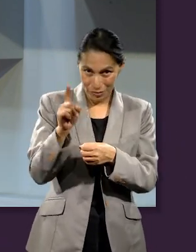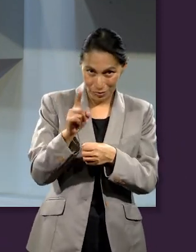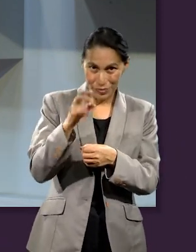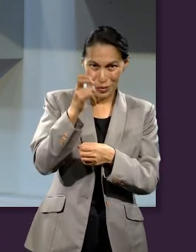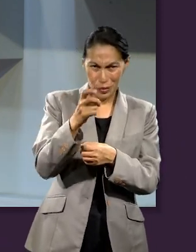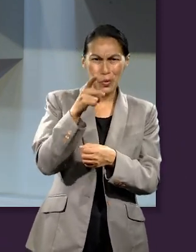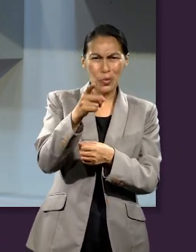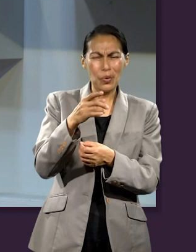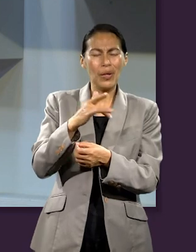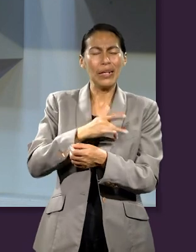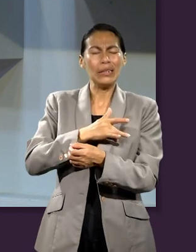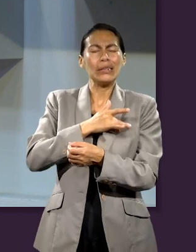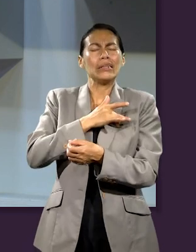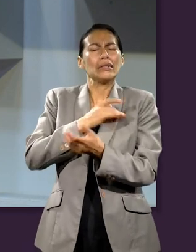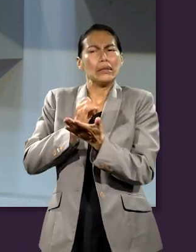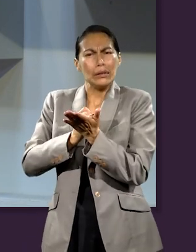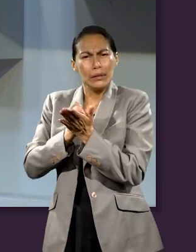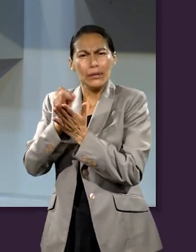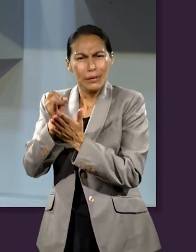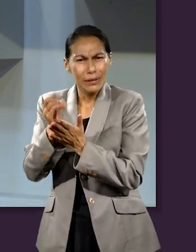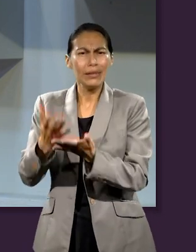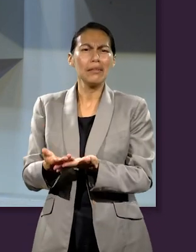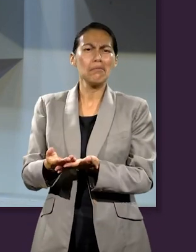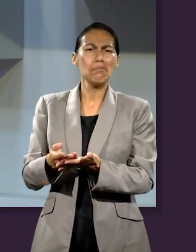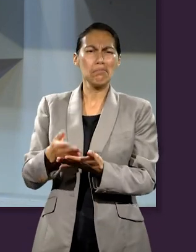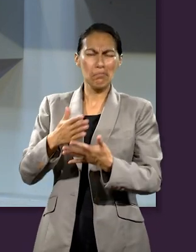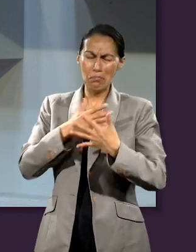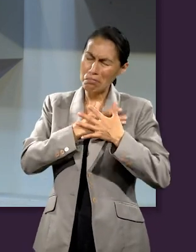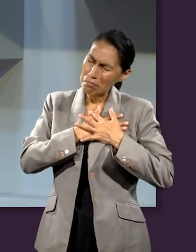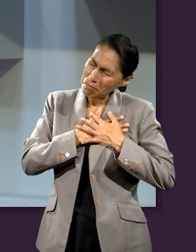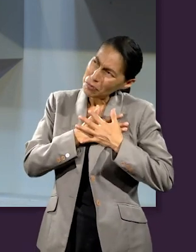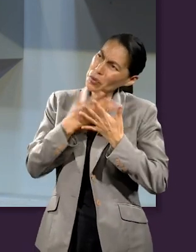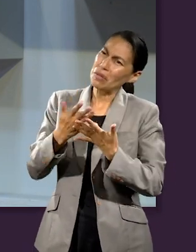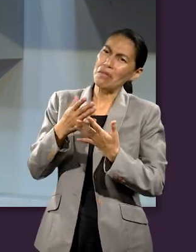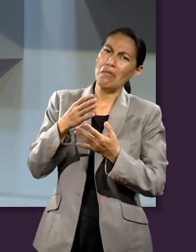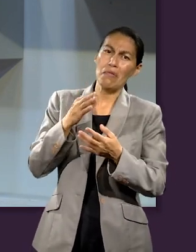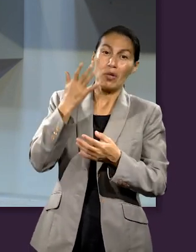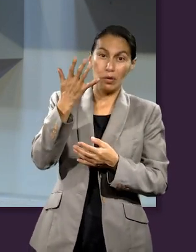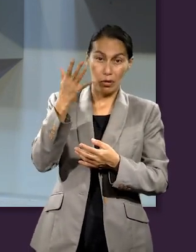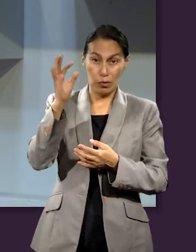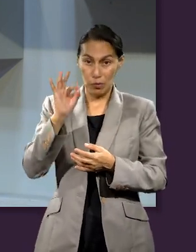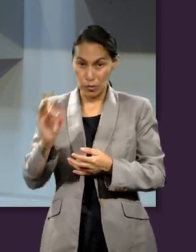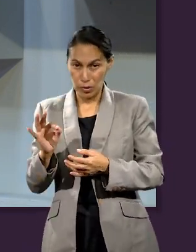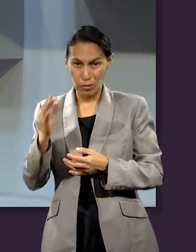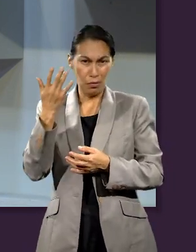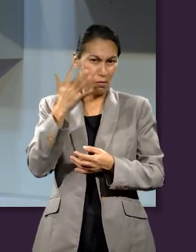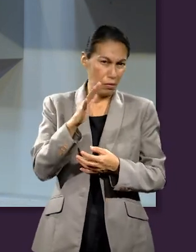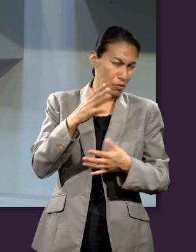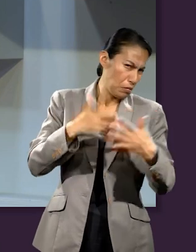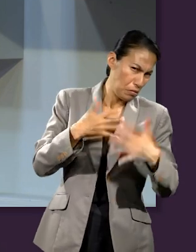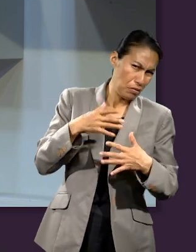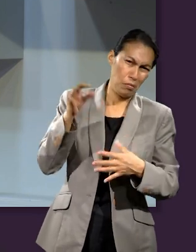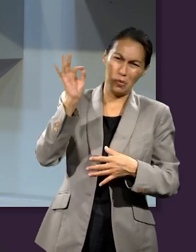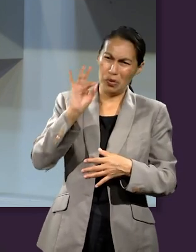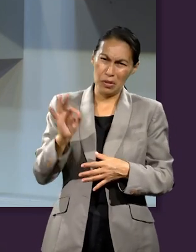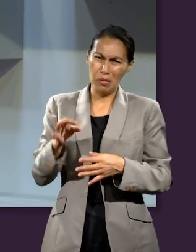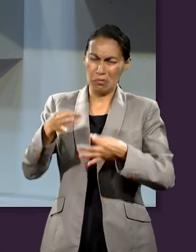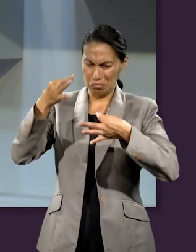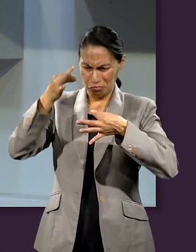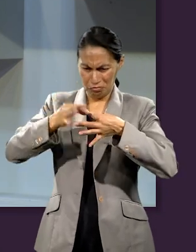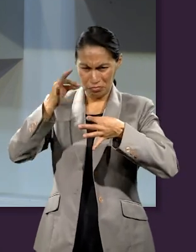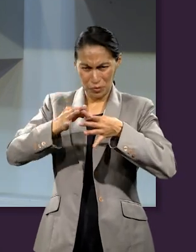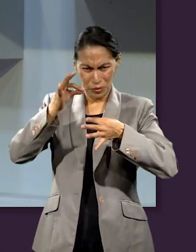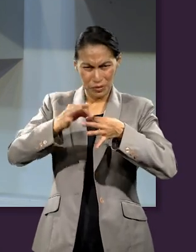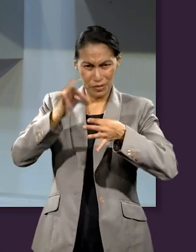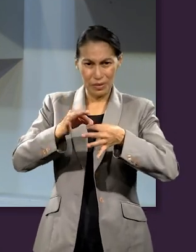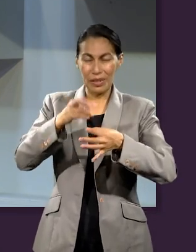Si no estás ofrendando, pon una decisión en tu corazón en este momento. 5%, 10%, que sea fijo,